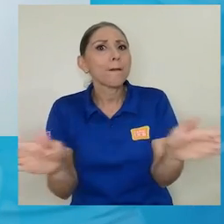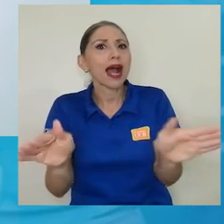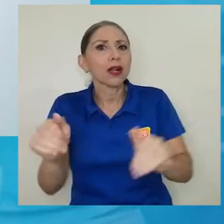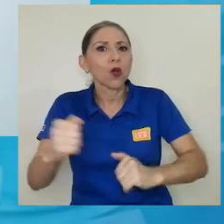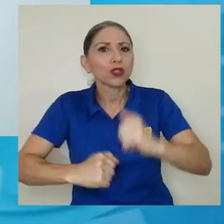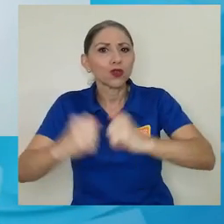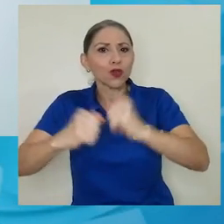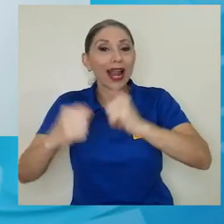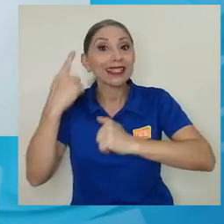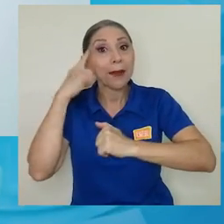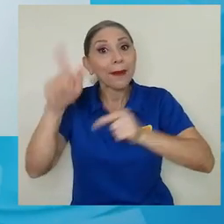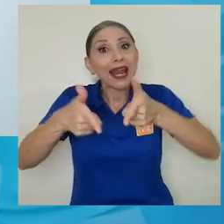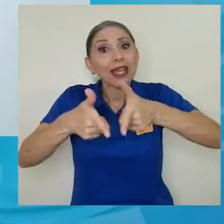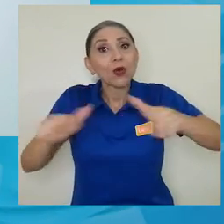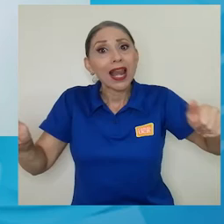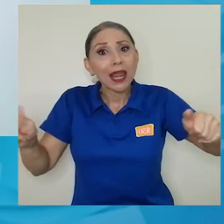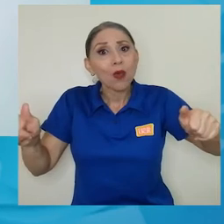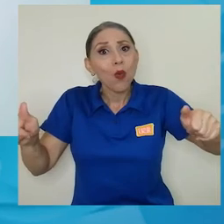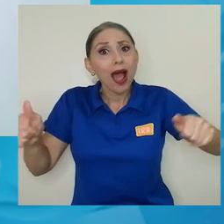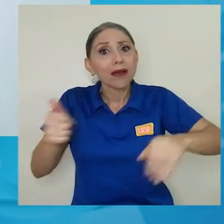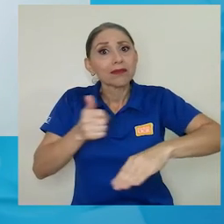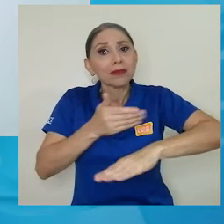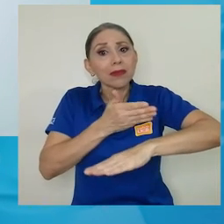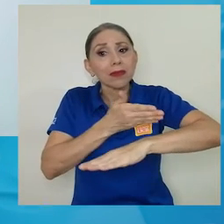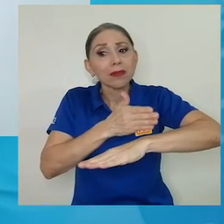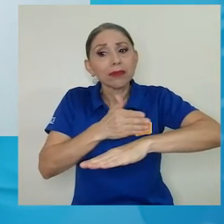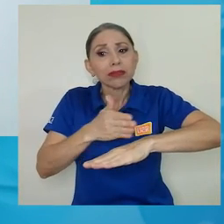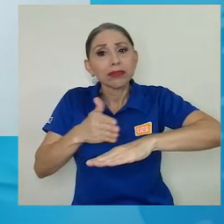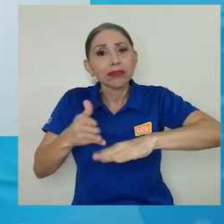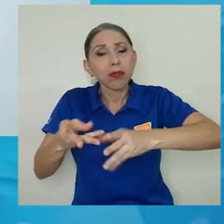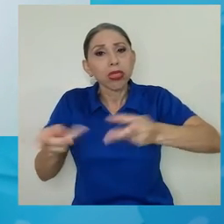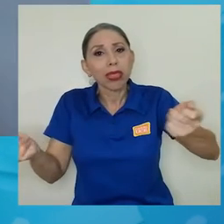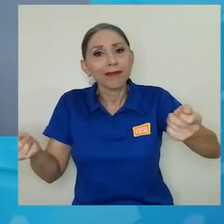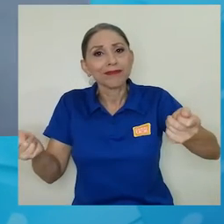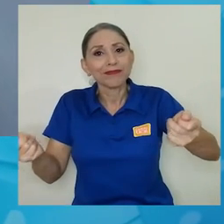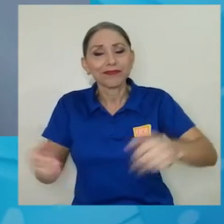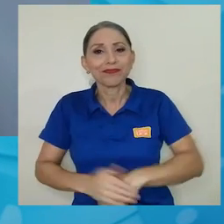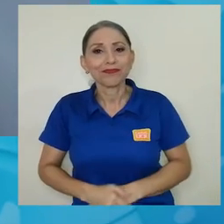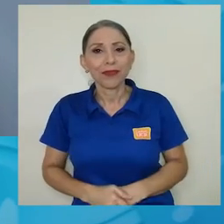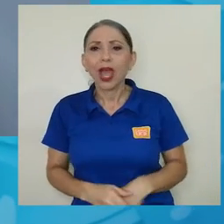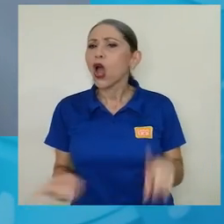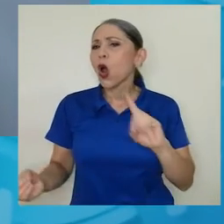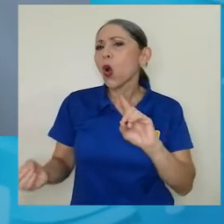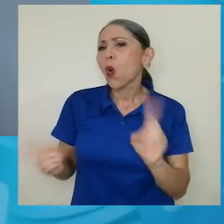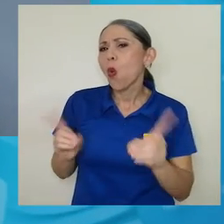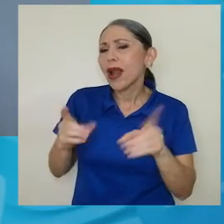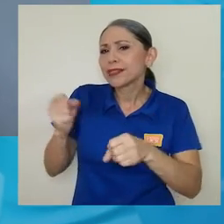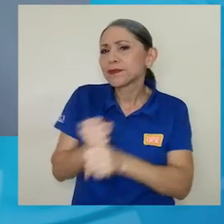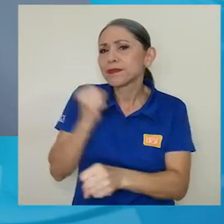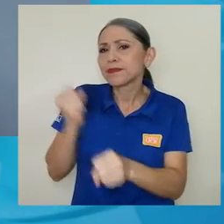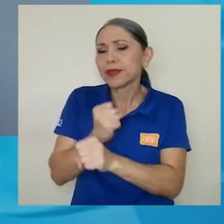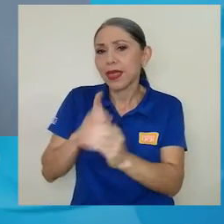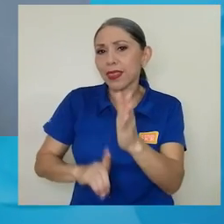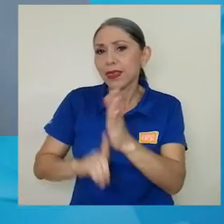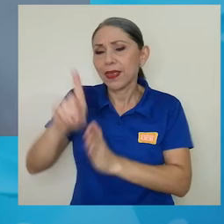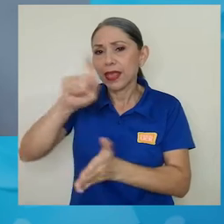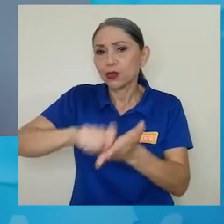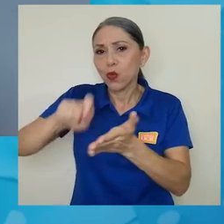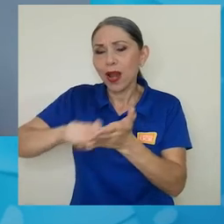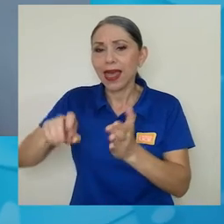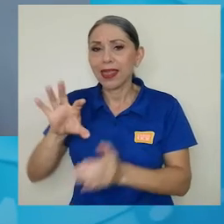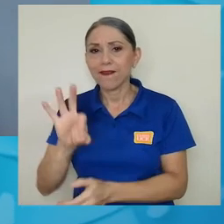llevan a que una lengua se vea en un proceso de desplazamiento. ¿Qué acciones ha desarrollado la escuela de